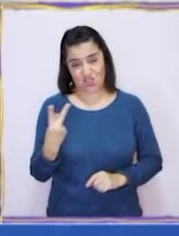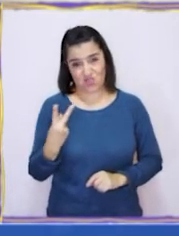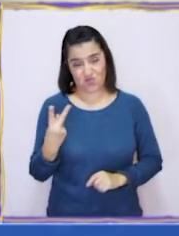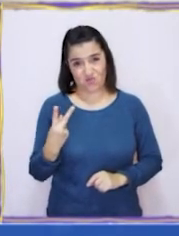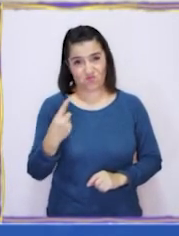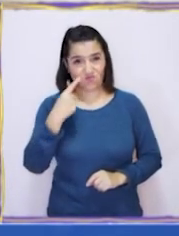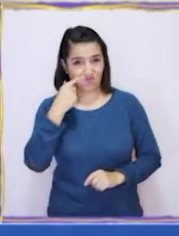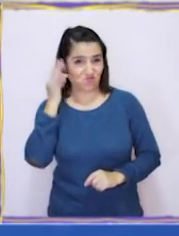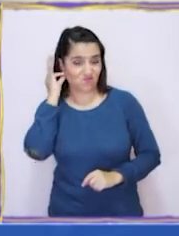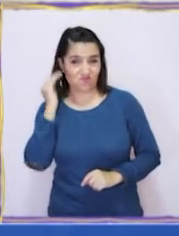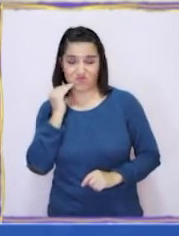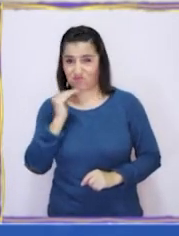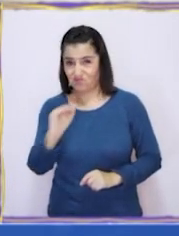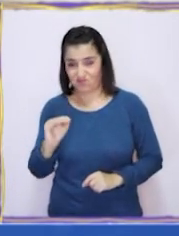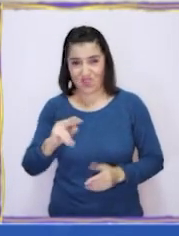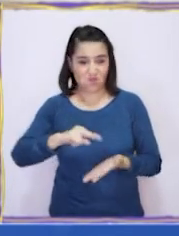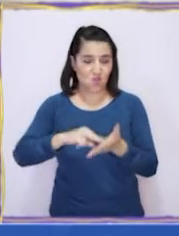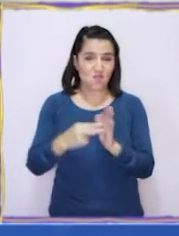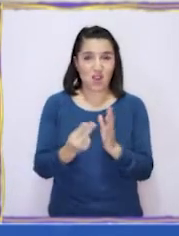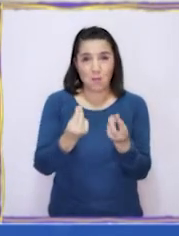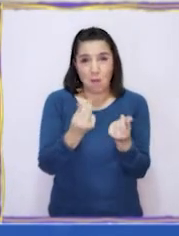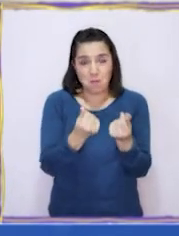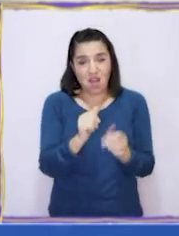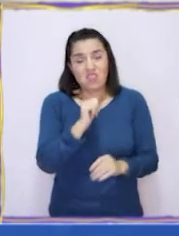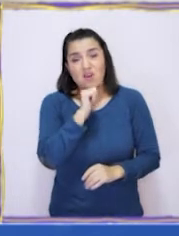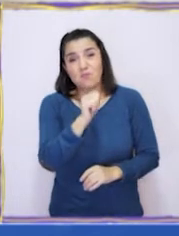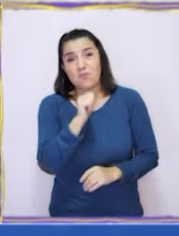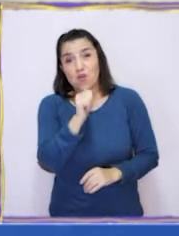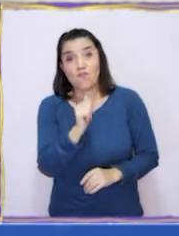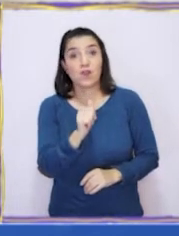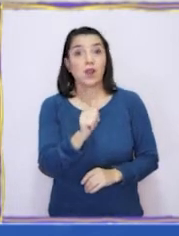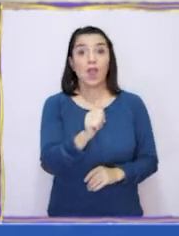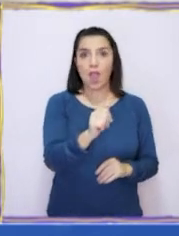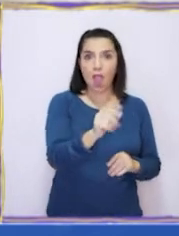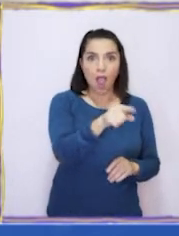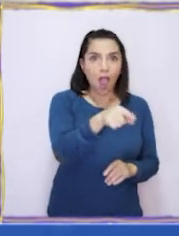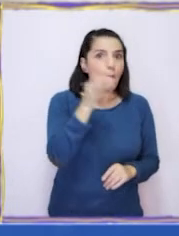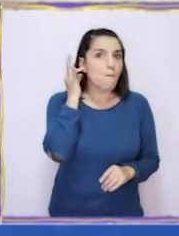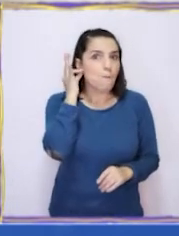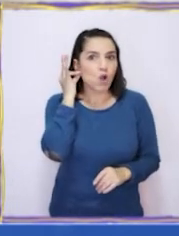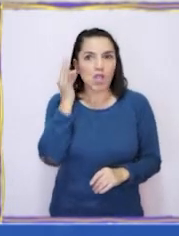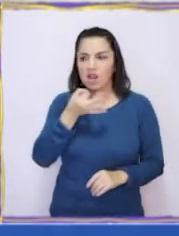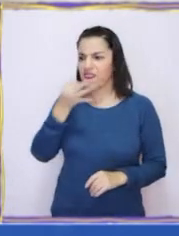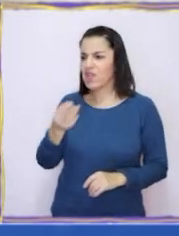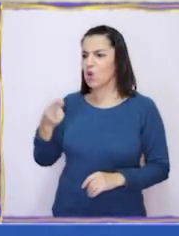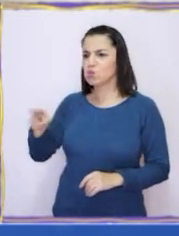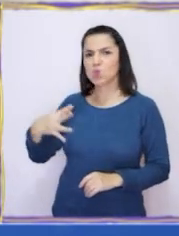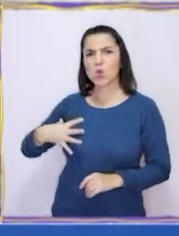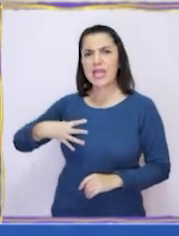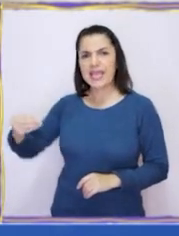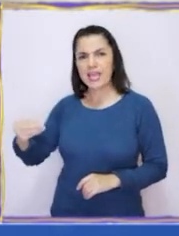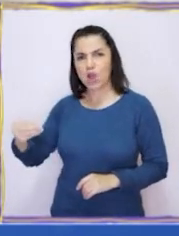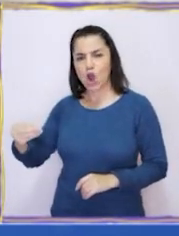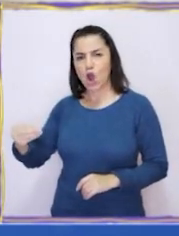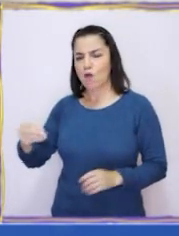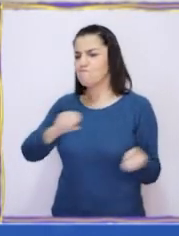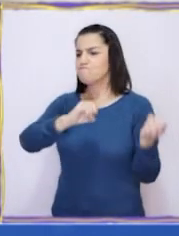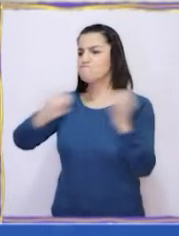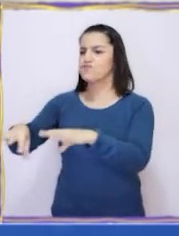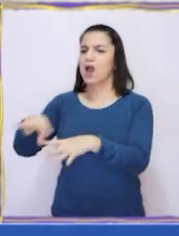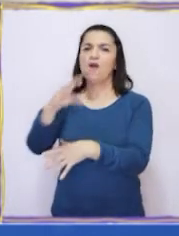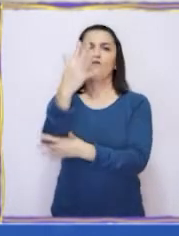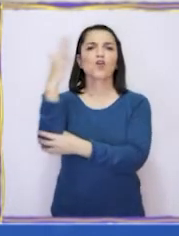tenían serios problemas económicos, por lo que le dijo a su marido que tenía que llevarse a sus hijos al bosque y dejarlos ahí.